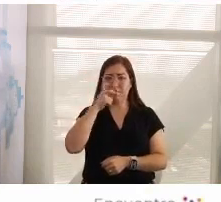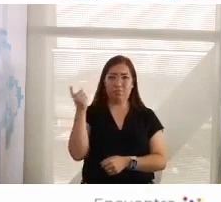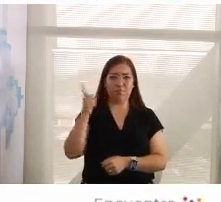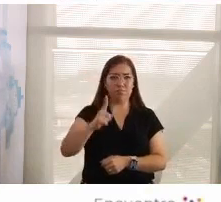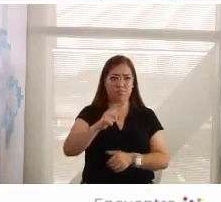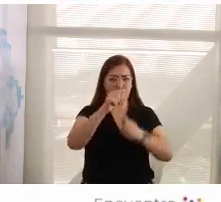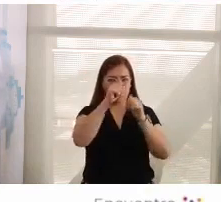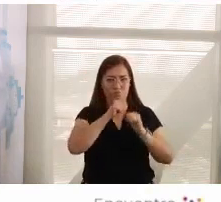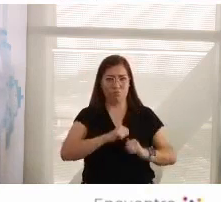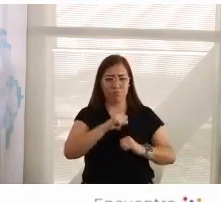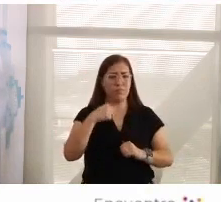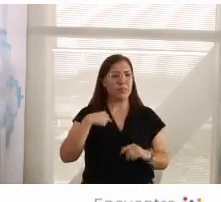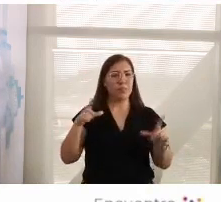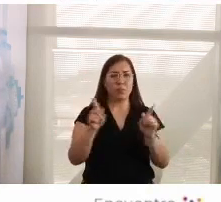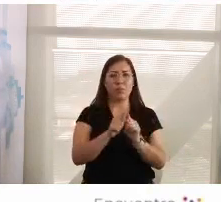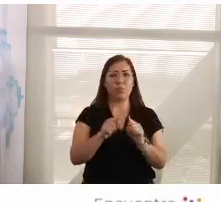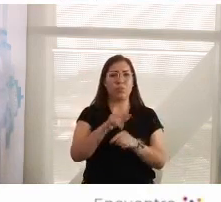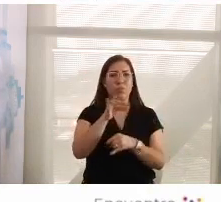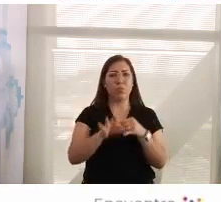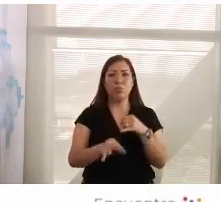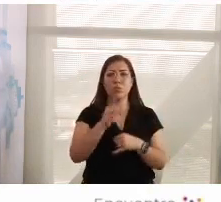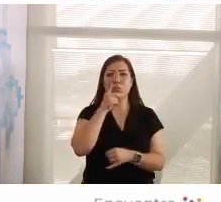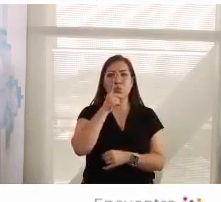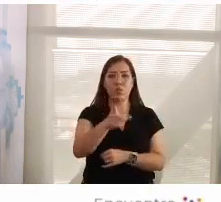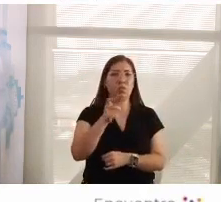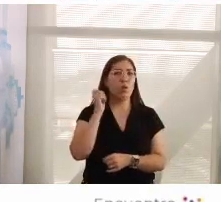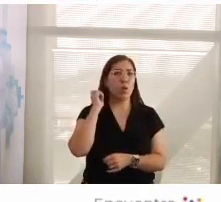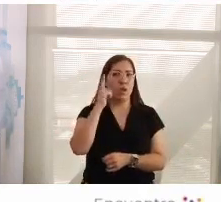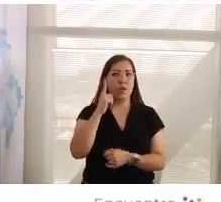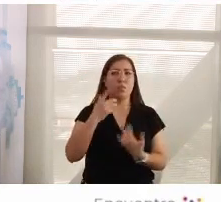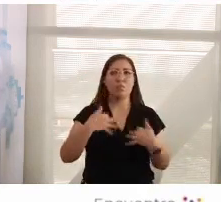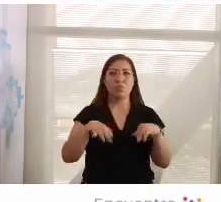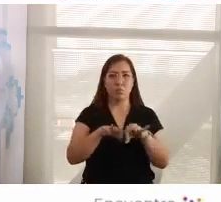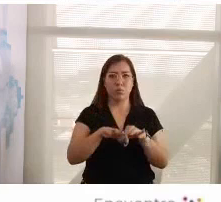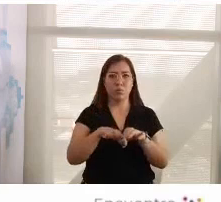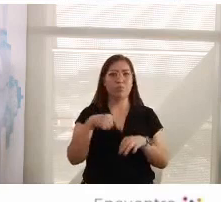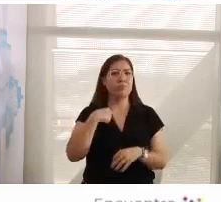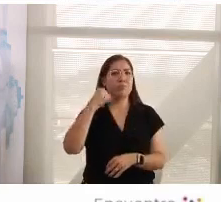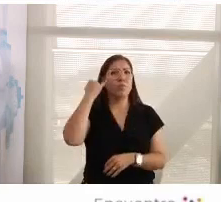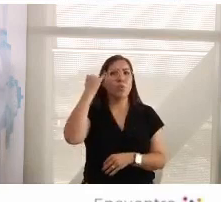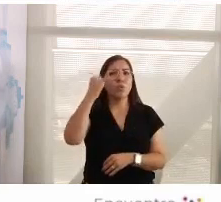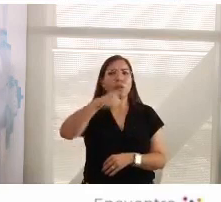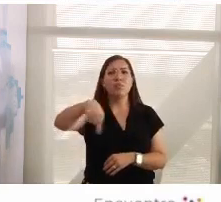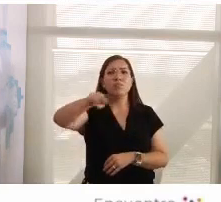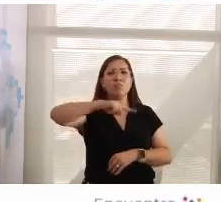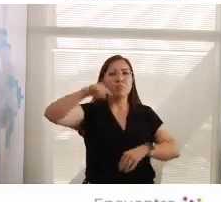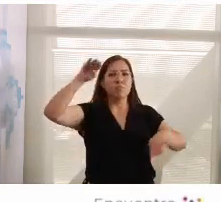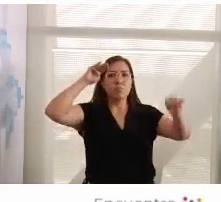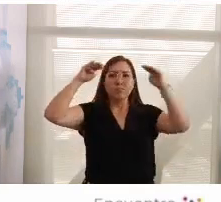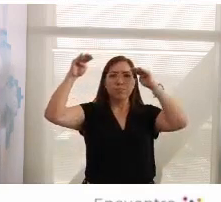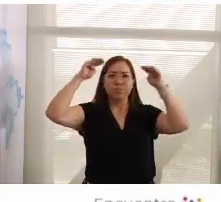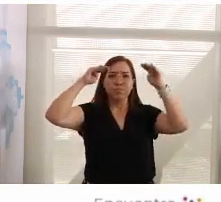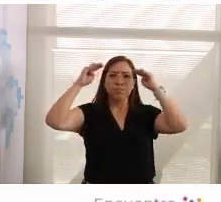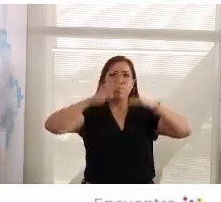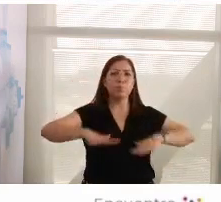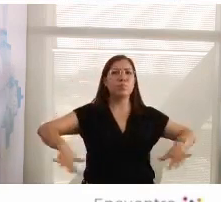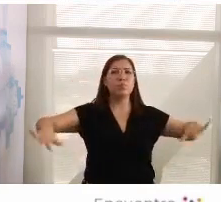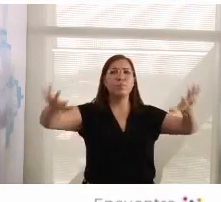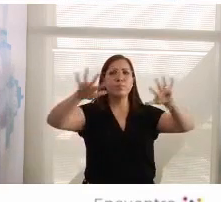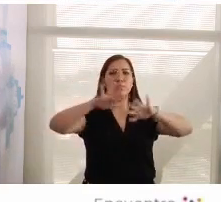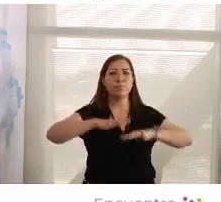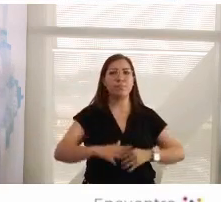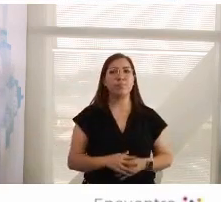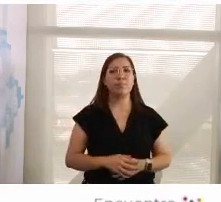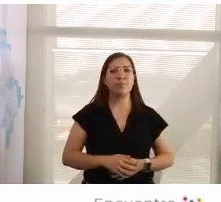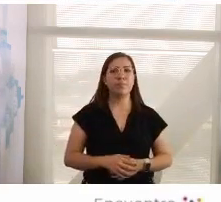termino, yo creo que con un señalamiento y pues con una idea que quisiera dejarles flotando en el ambiente, en el aire